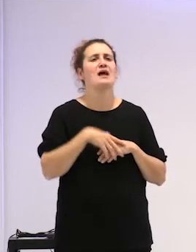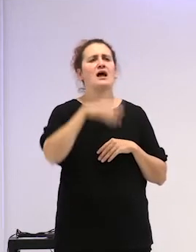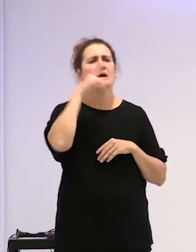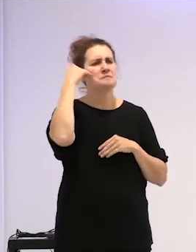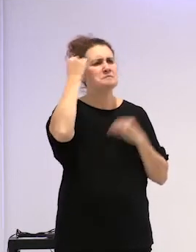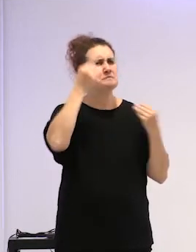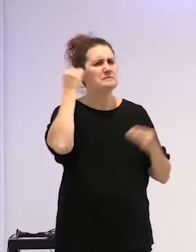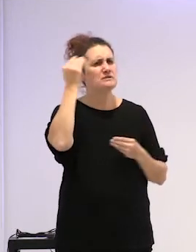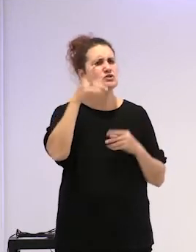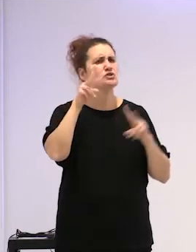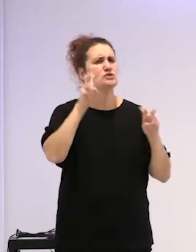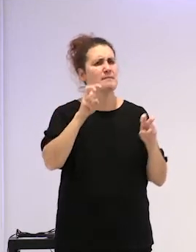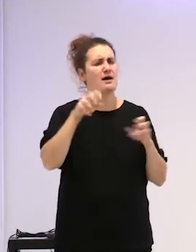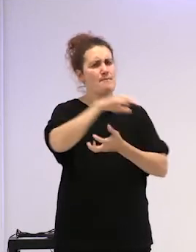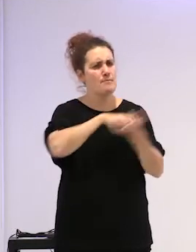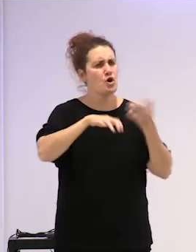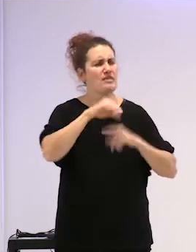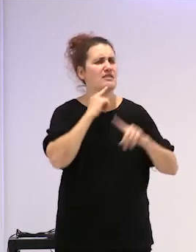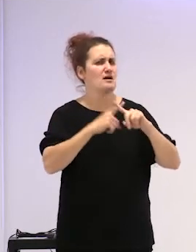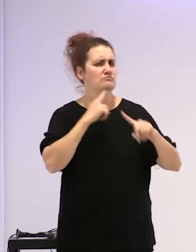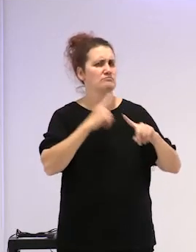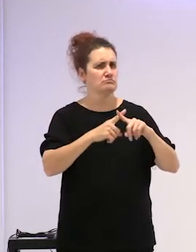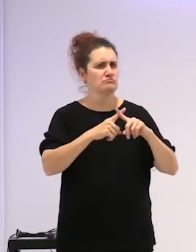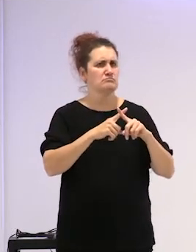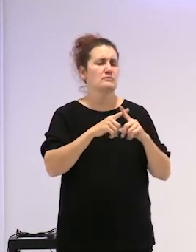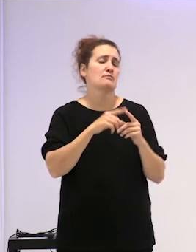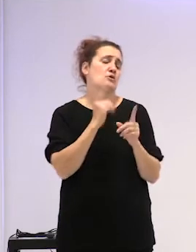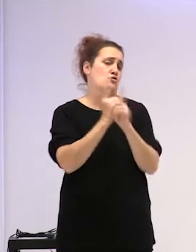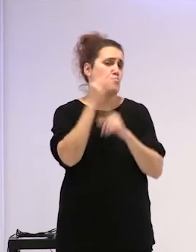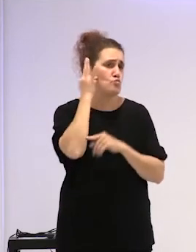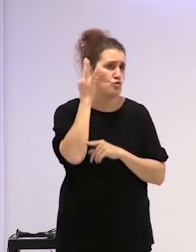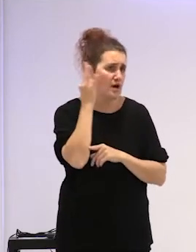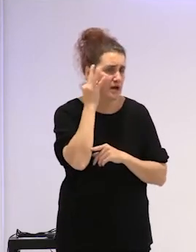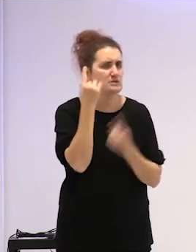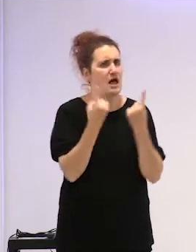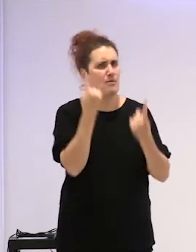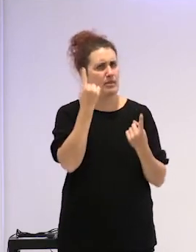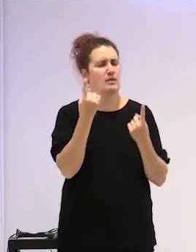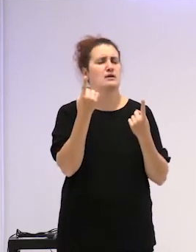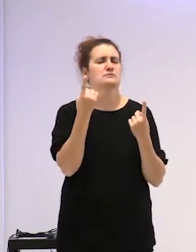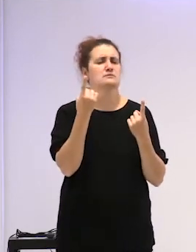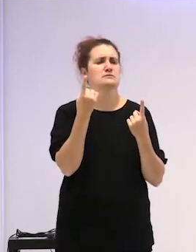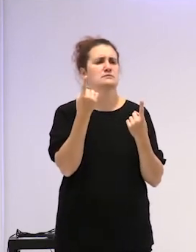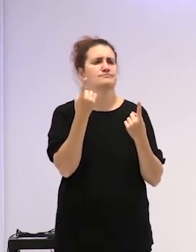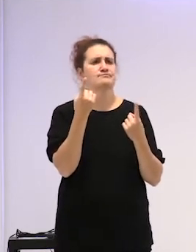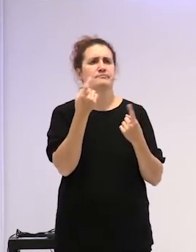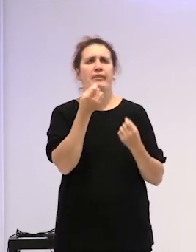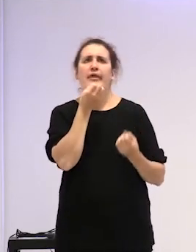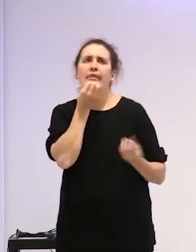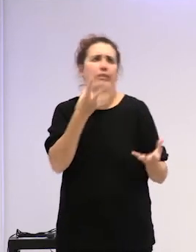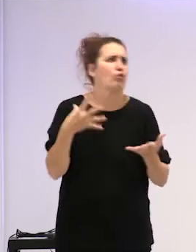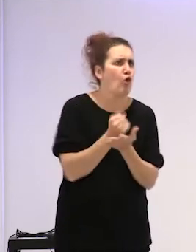abordando el tema de la violencia sexista, de la violencia contra las mujeres, aunque a veces nos parezca que ya está todo dicho.